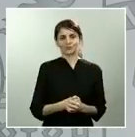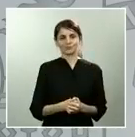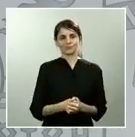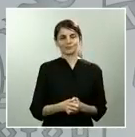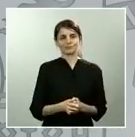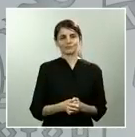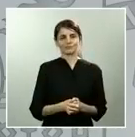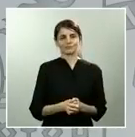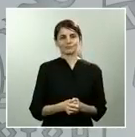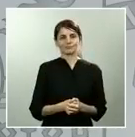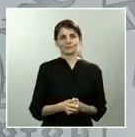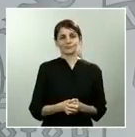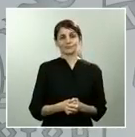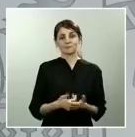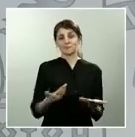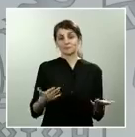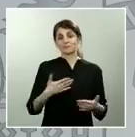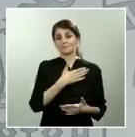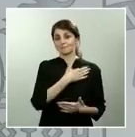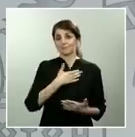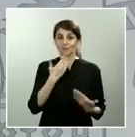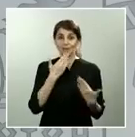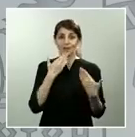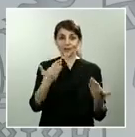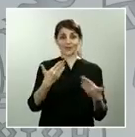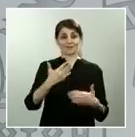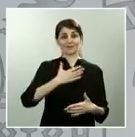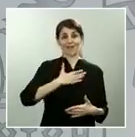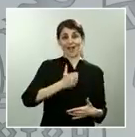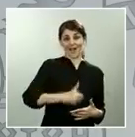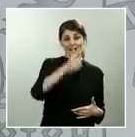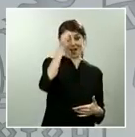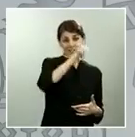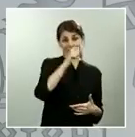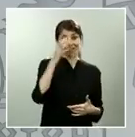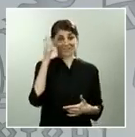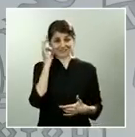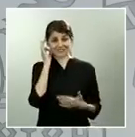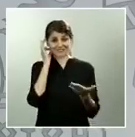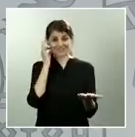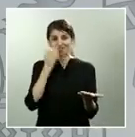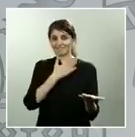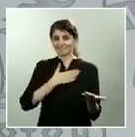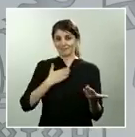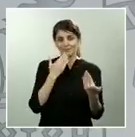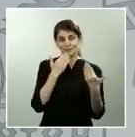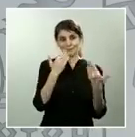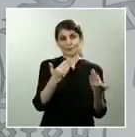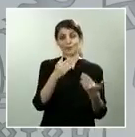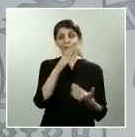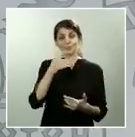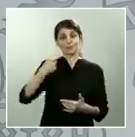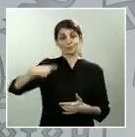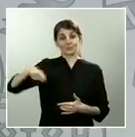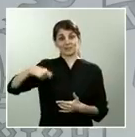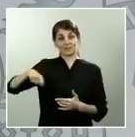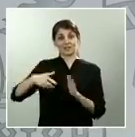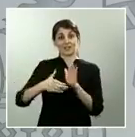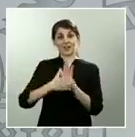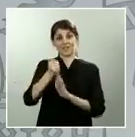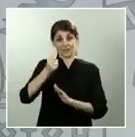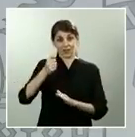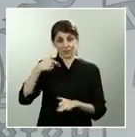por los alcaldes y alcaldesas que, en palabras del presidente de la FEM, se traslada de esta manera desde la lealtad